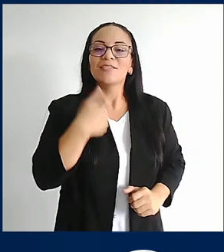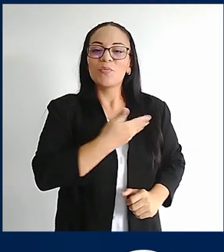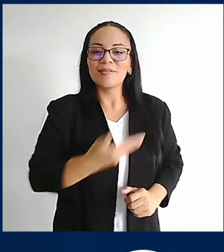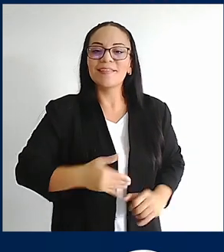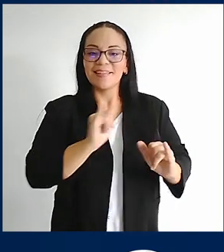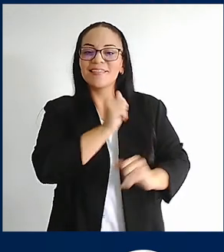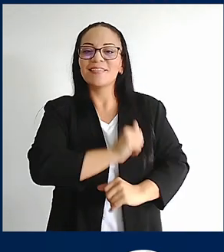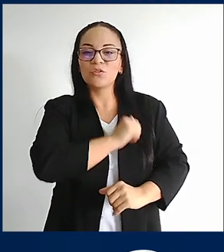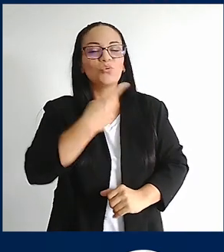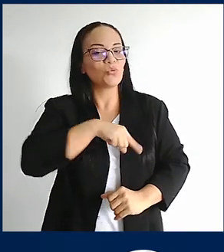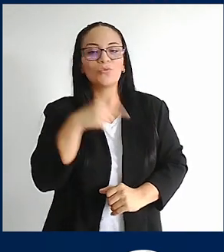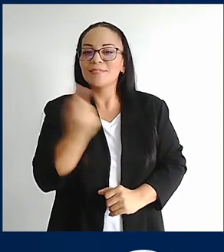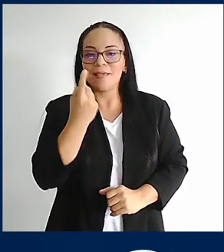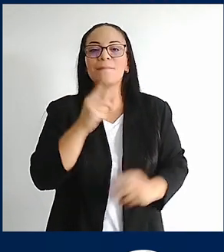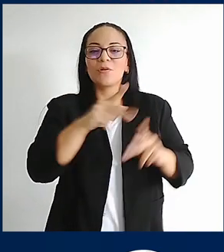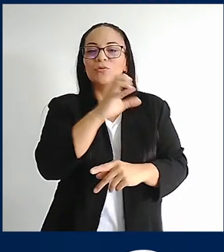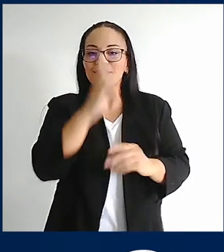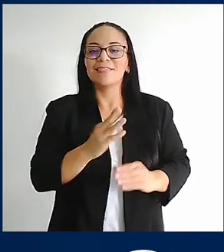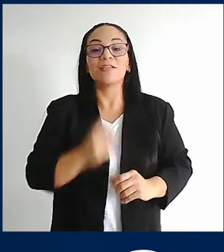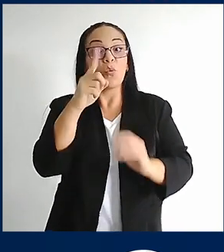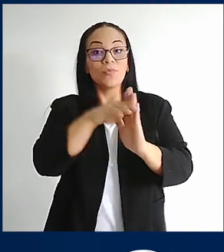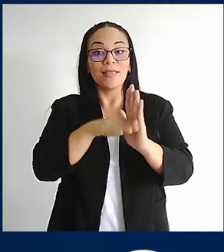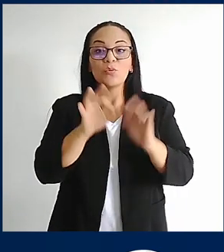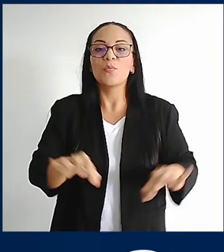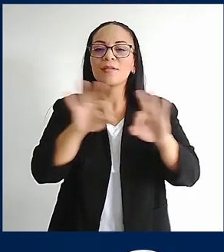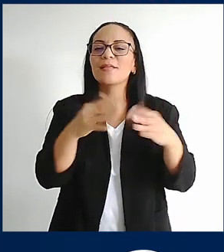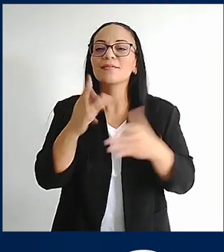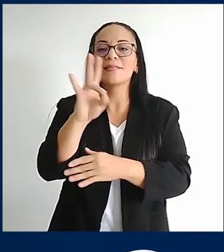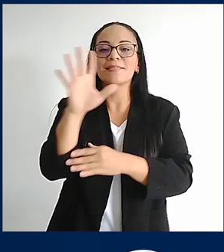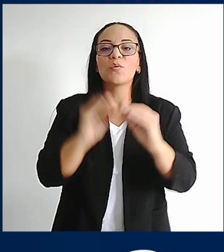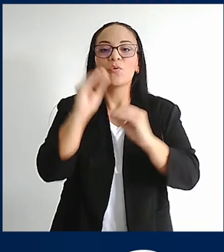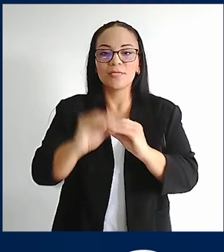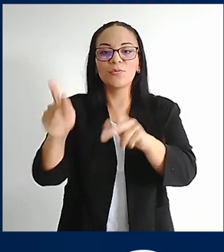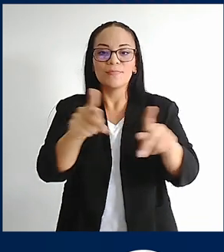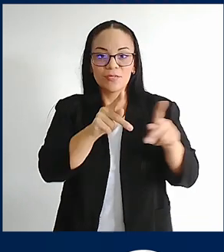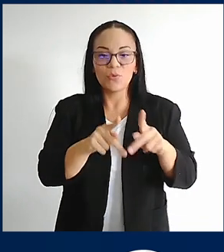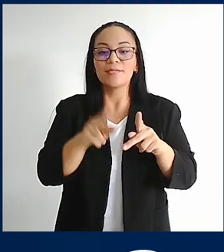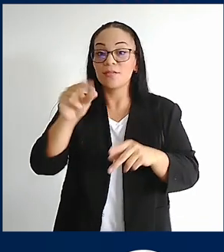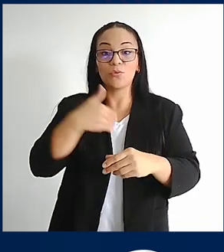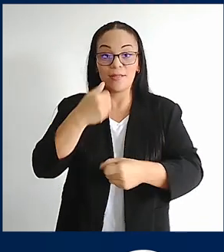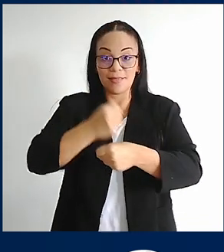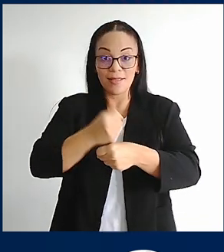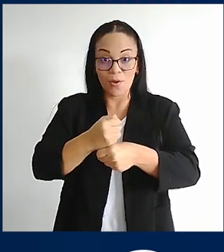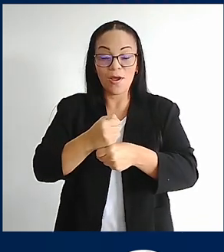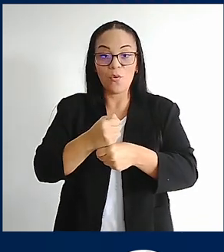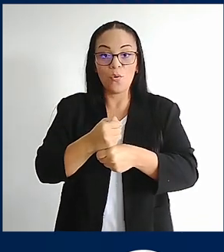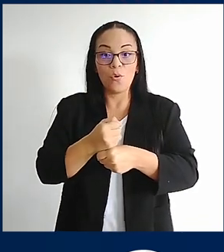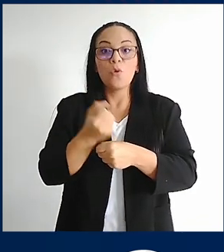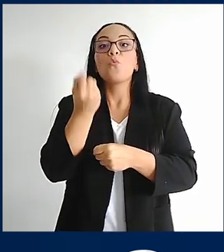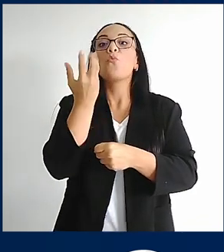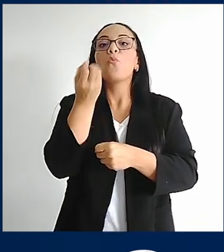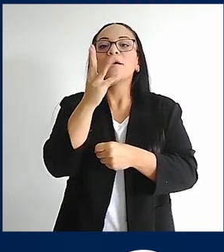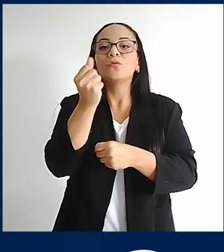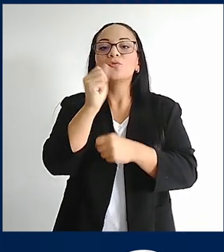Esa la actitud que siempre hemos tenido los costarizantes. Un dato súper importante es que el 75% de las personas desempleadas tienen entre 15